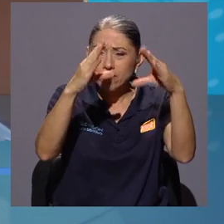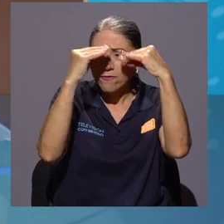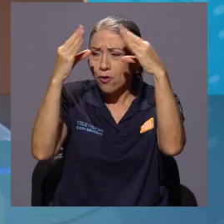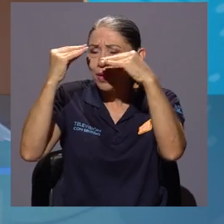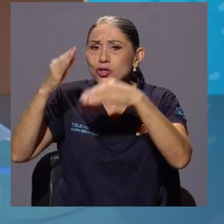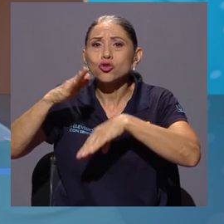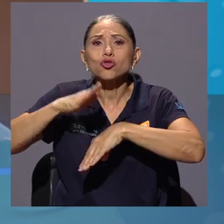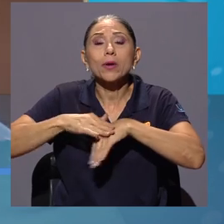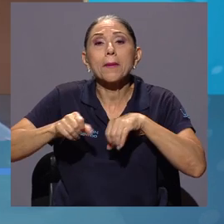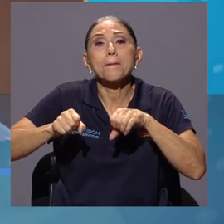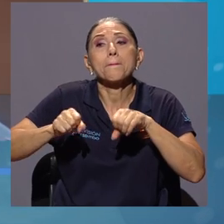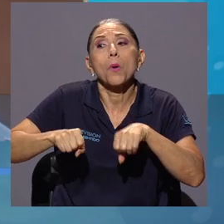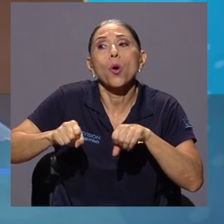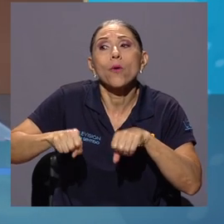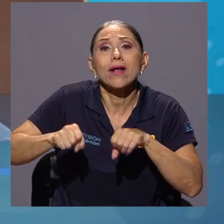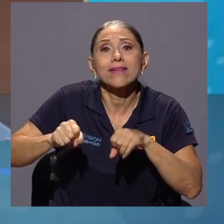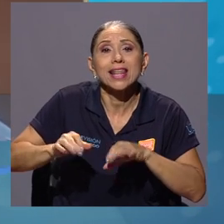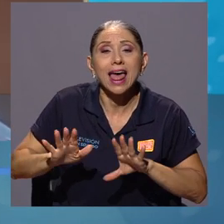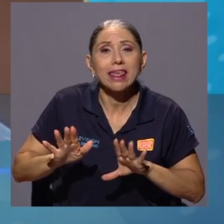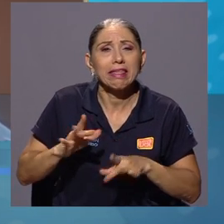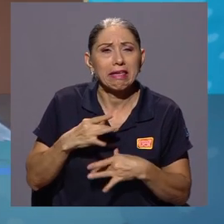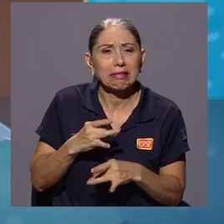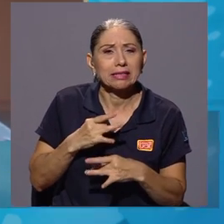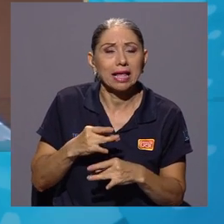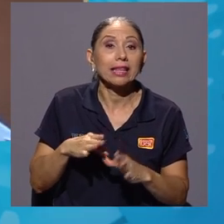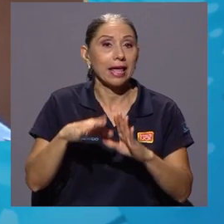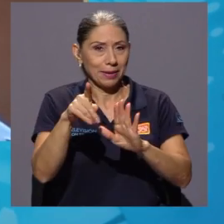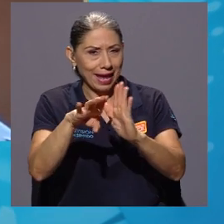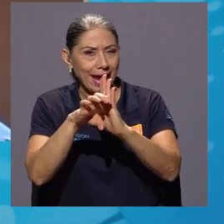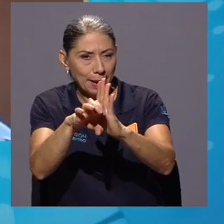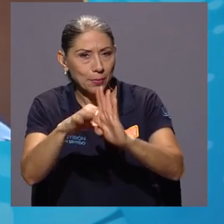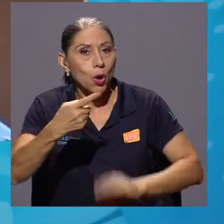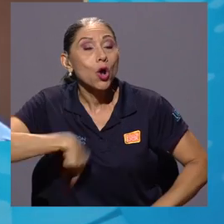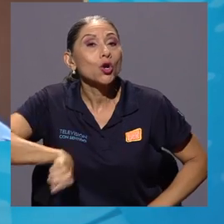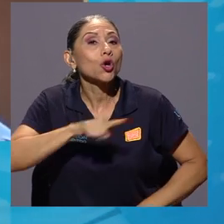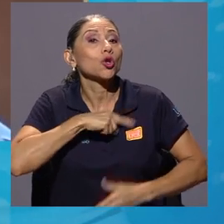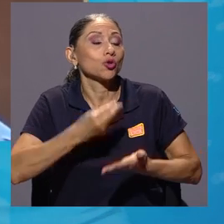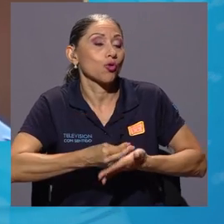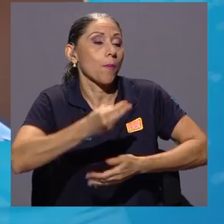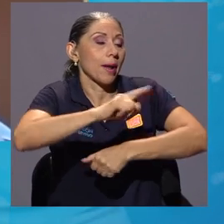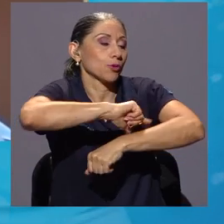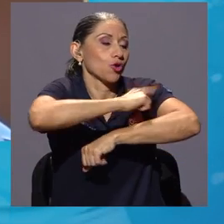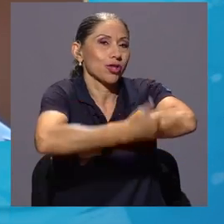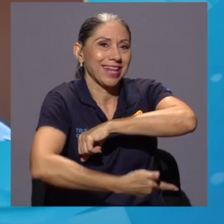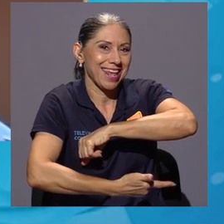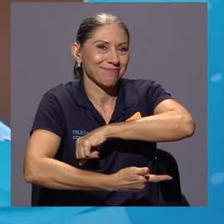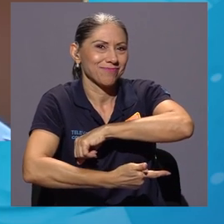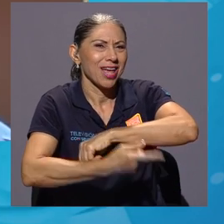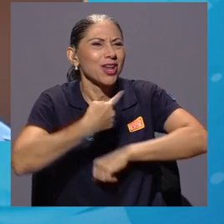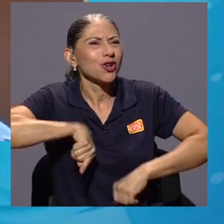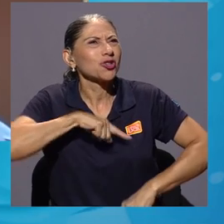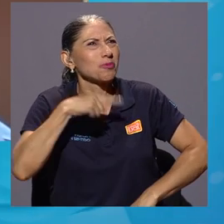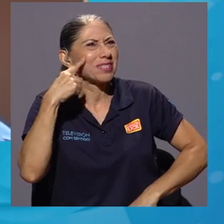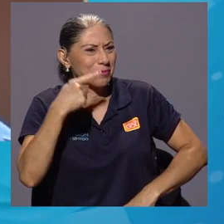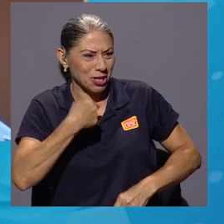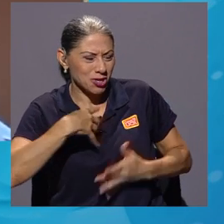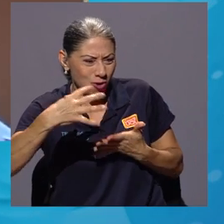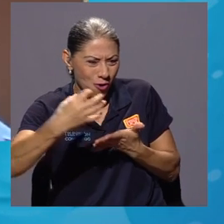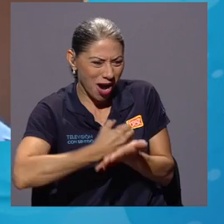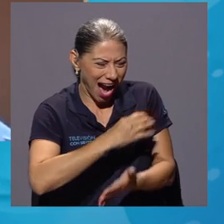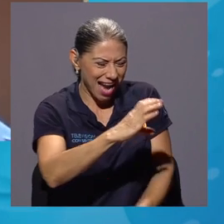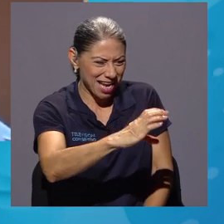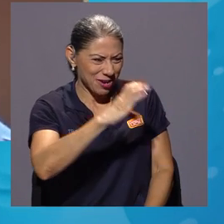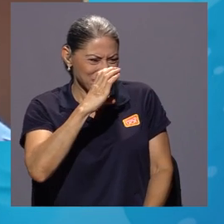curiosa. Aunque sabemos que la probabilidad de ganarnos el premio mayor de la lotería es muy, muy, muy